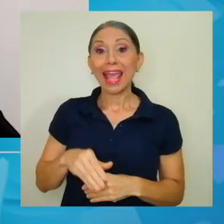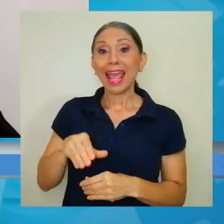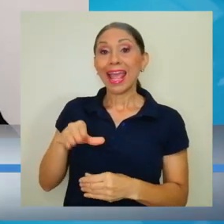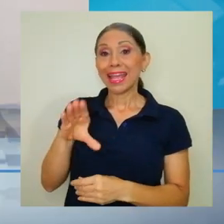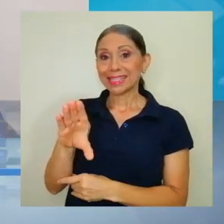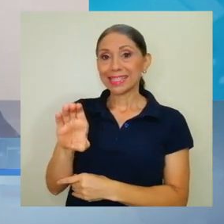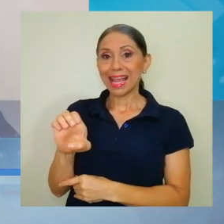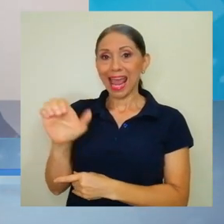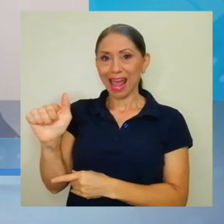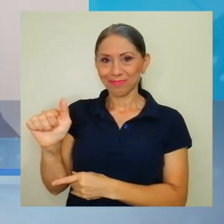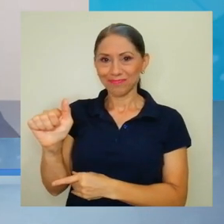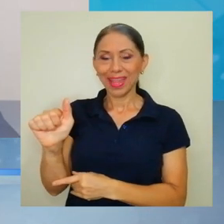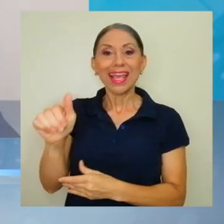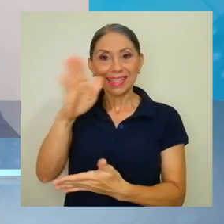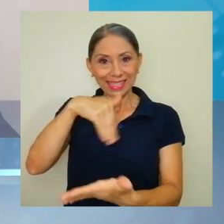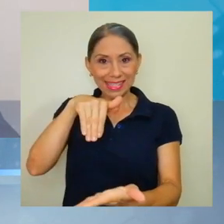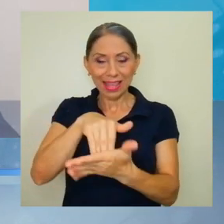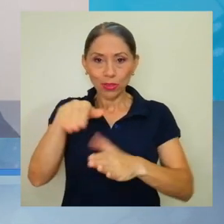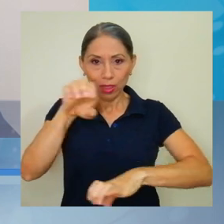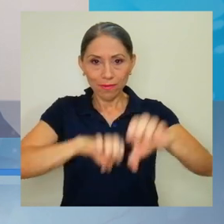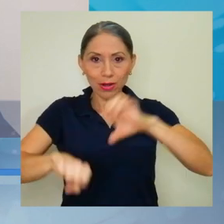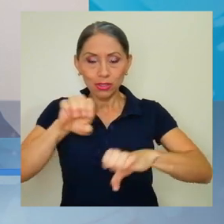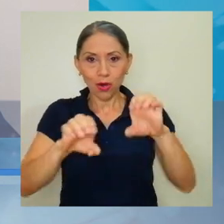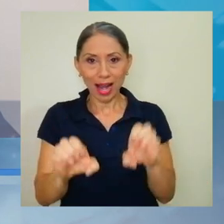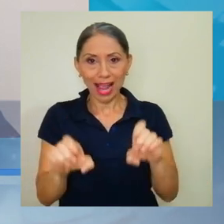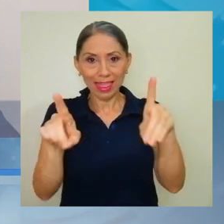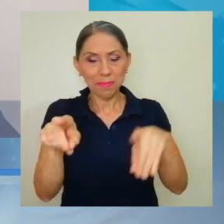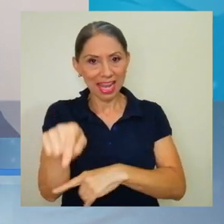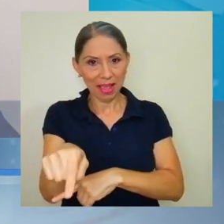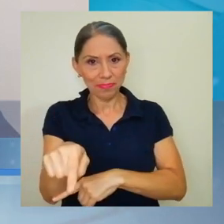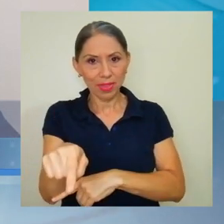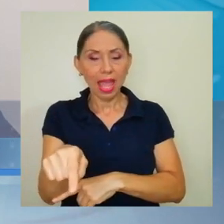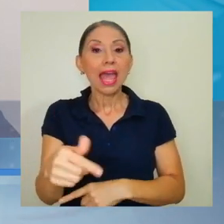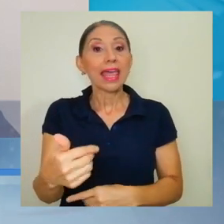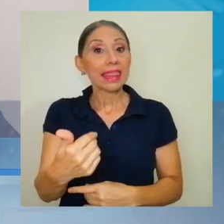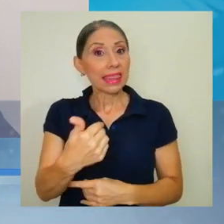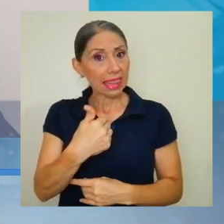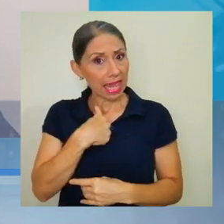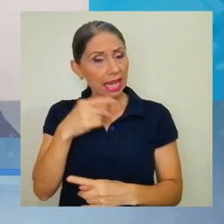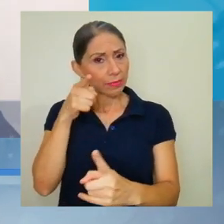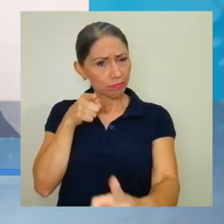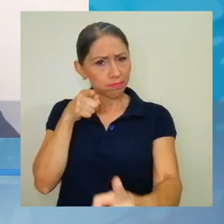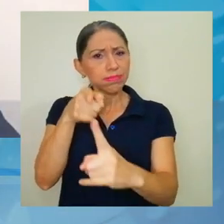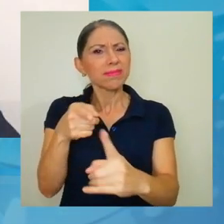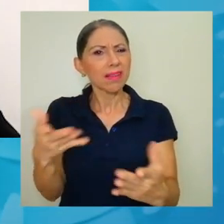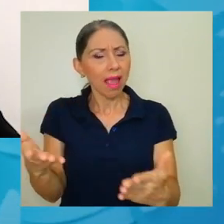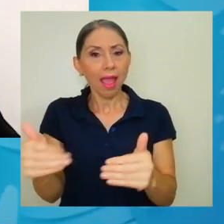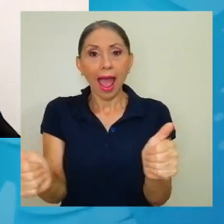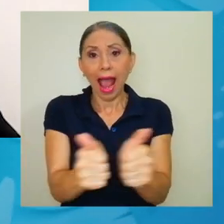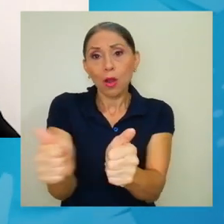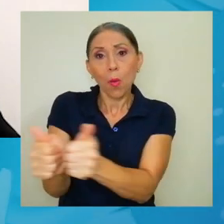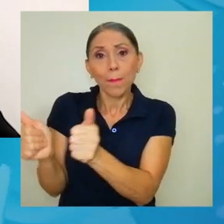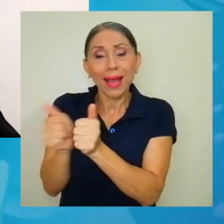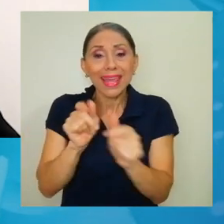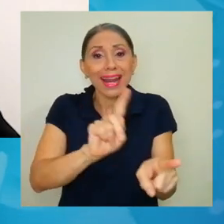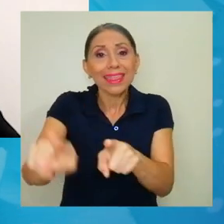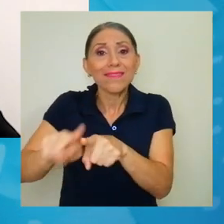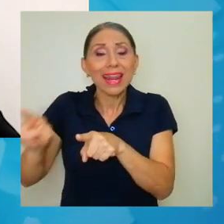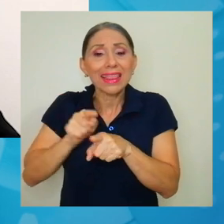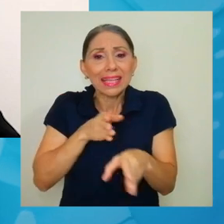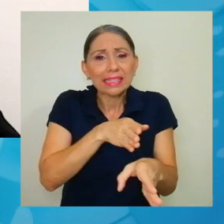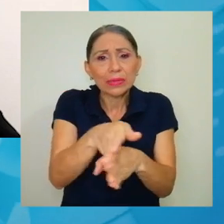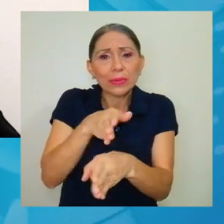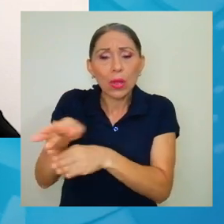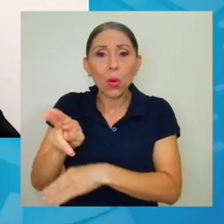Académica, sea más conocido en nuestra comunidad universitaria, tiene por competencia acompañar a las unidades académicas en los